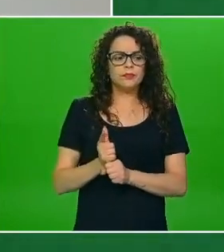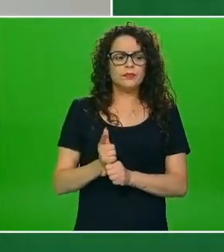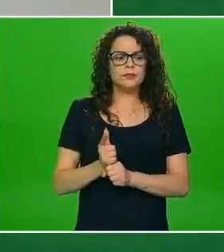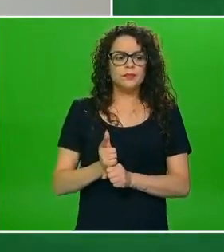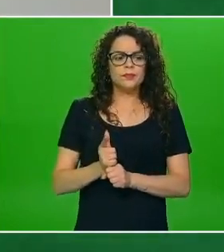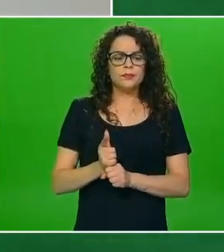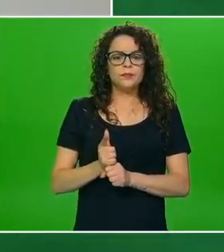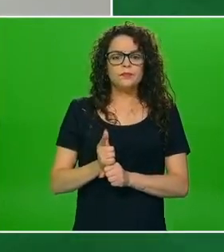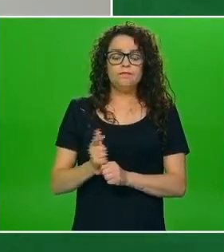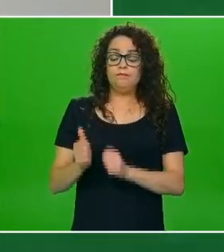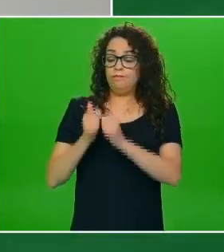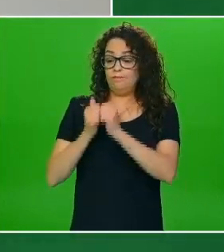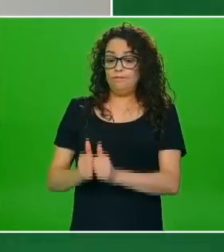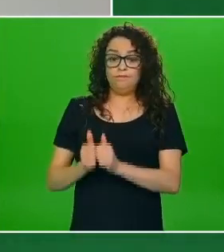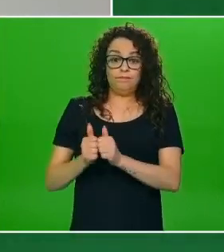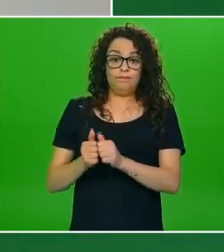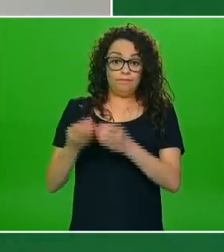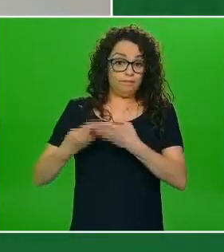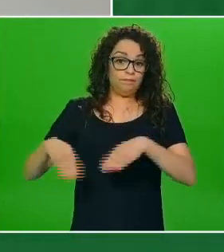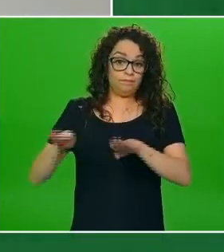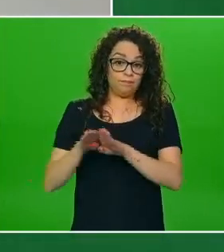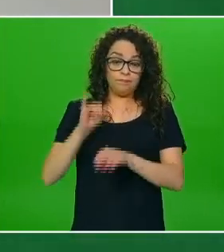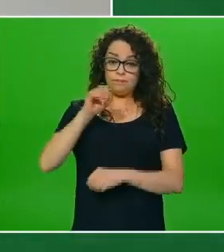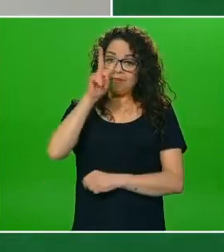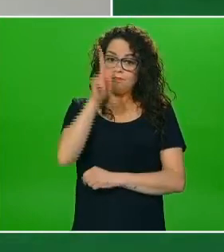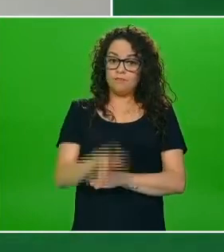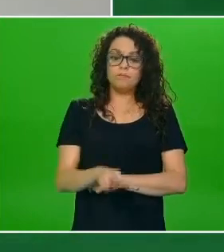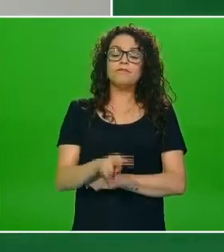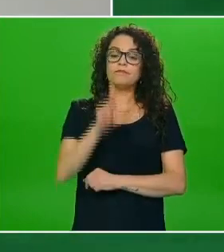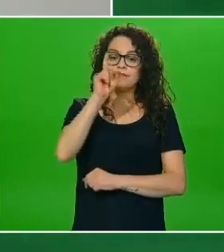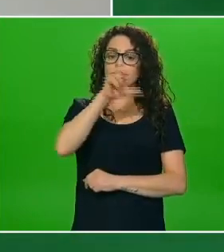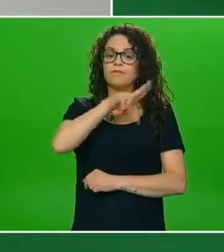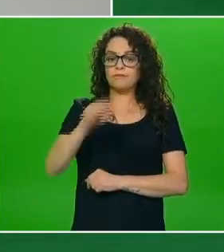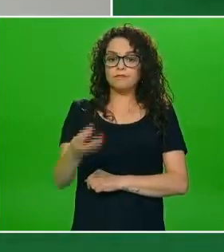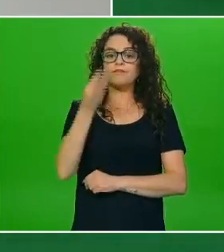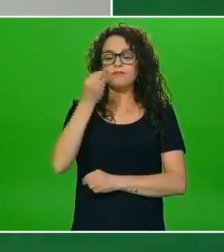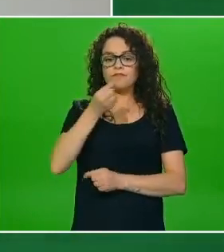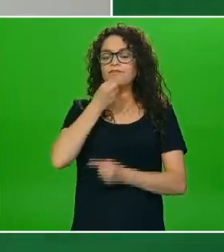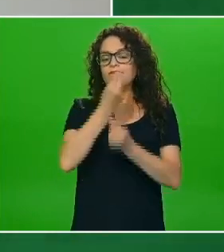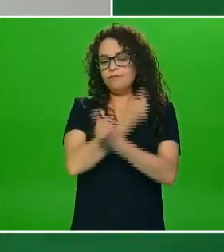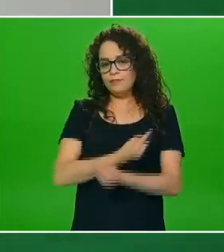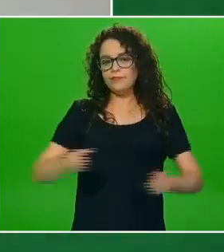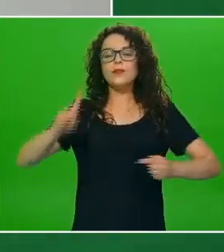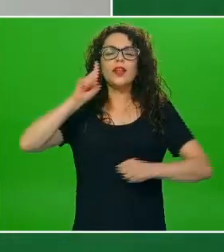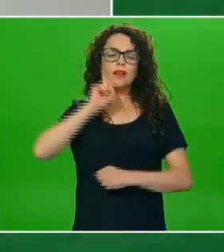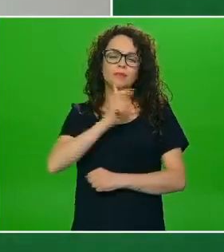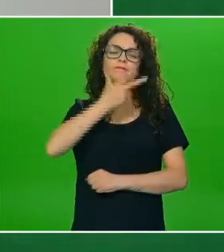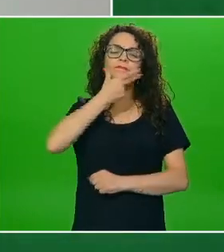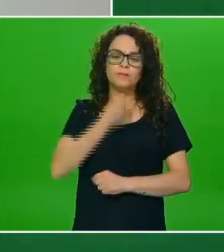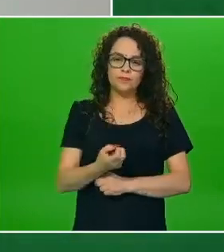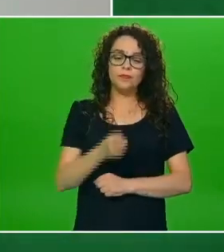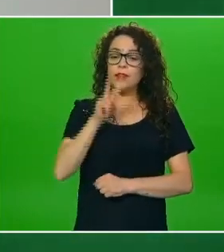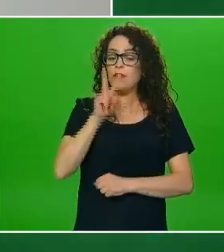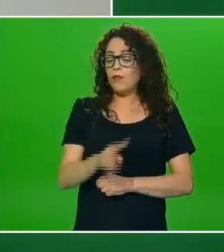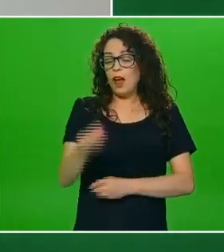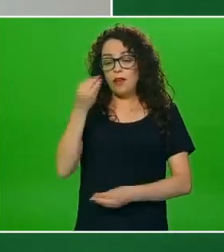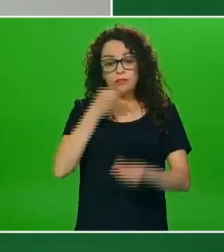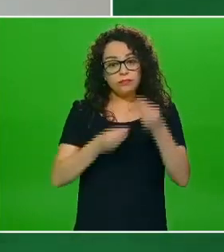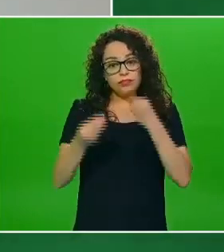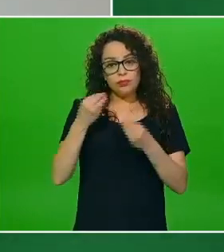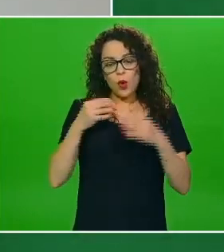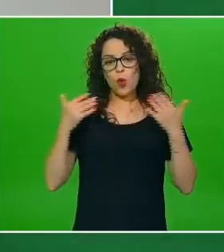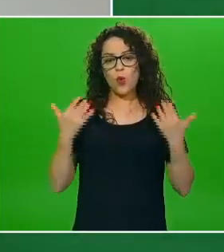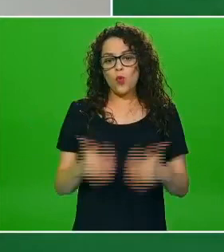el sedentarismo está afectando a bastantes niños y niñas entonces aquí la alimentación se vuelve un momento